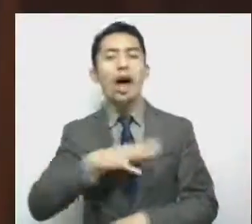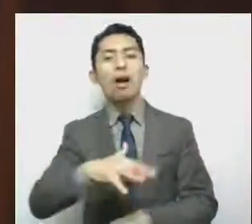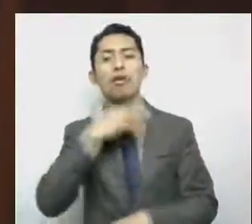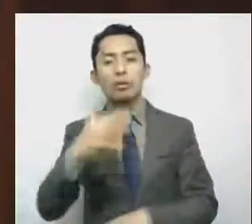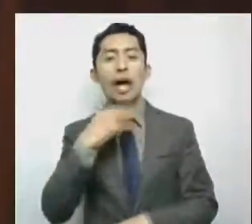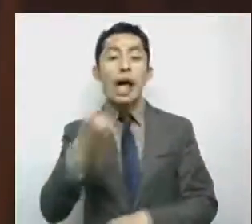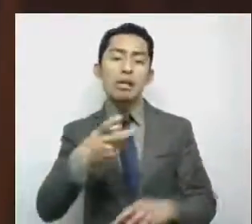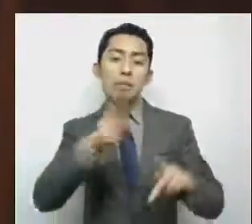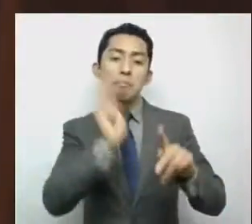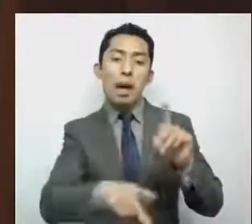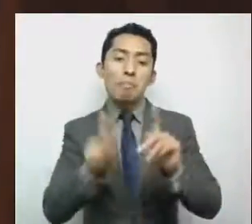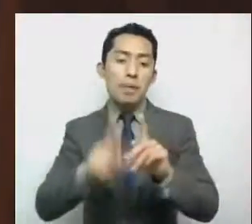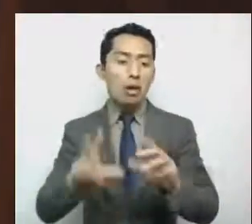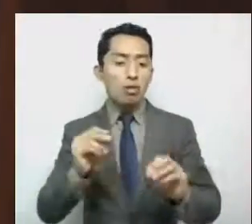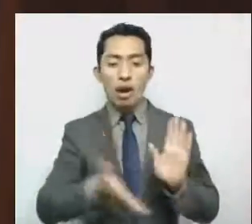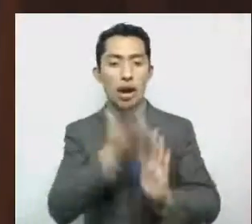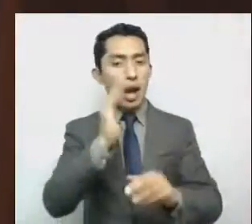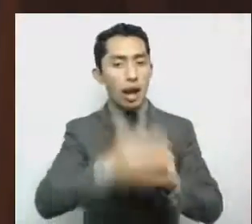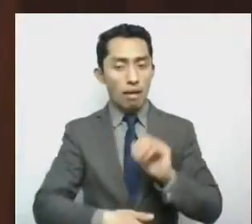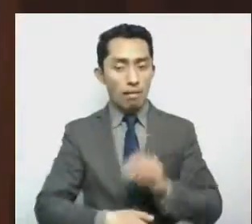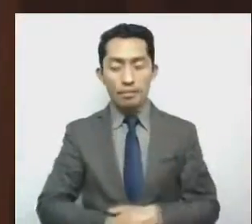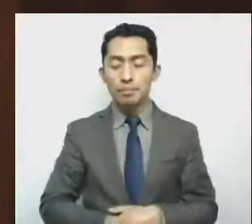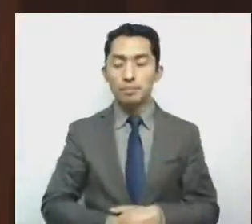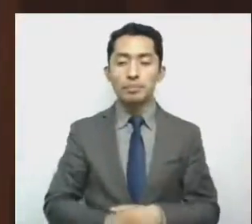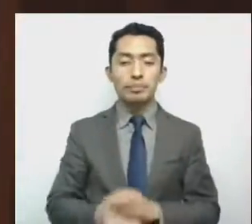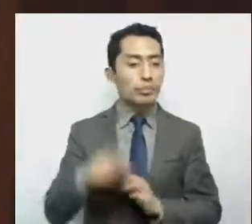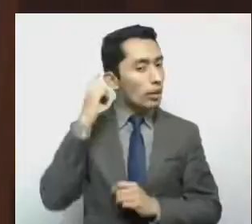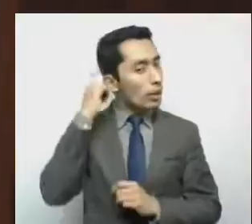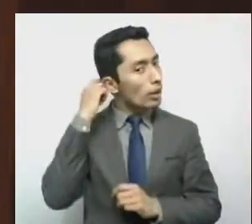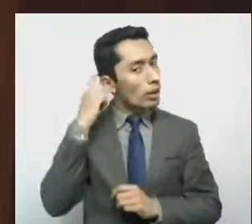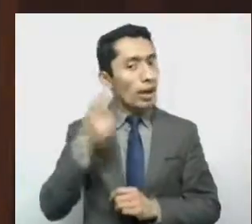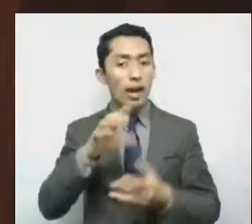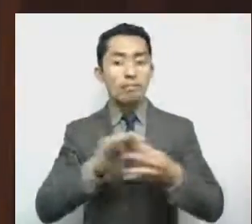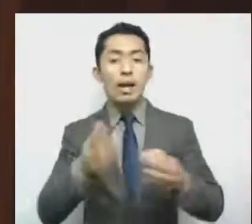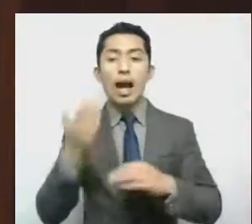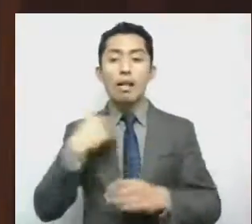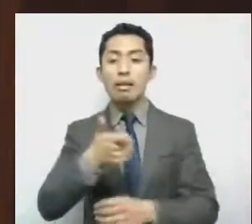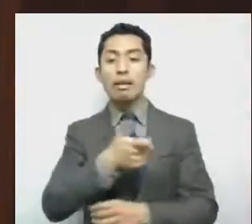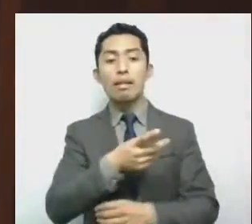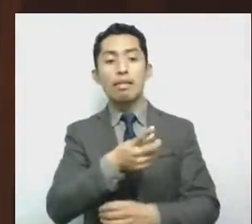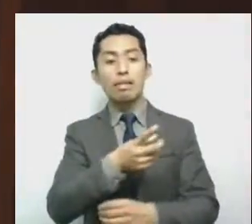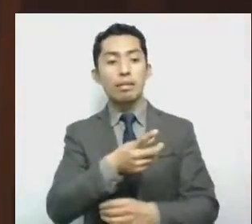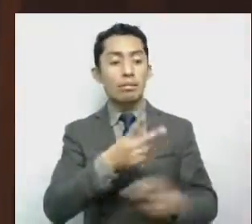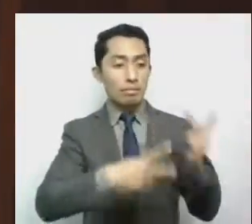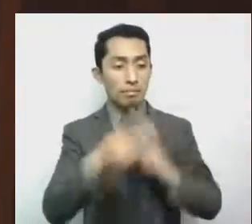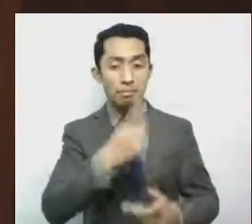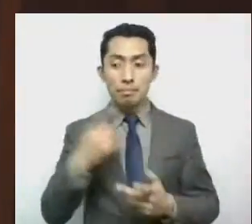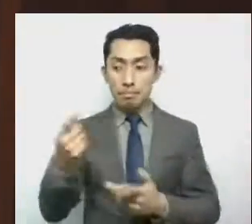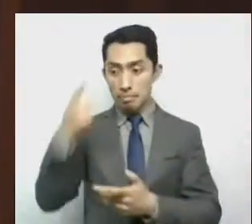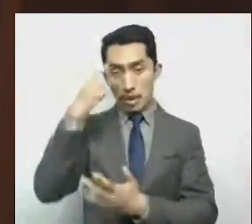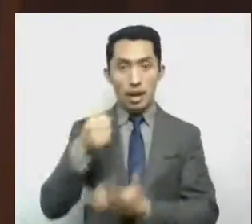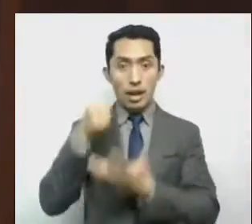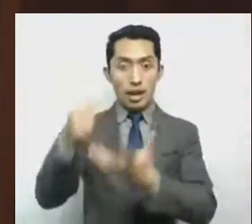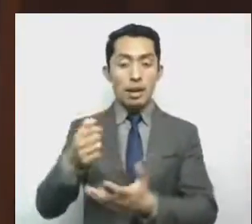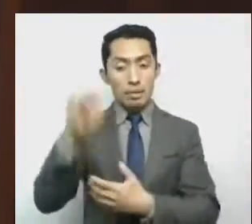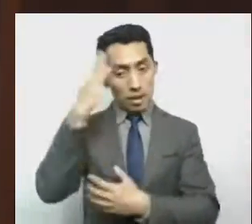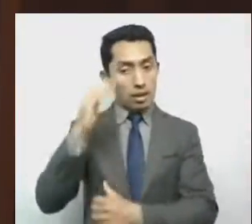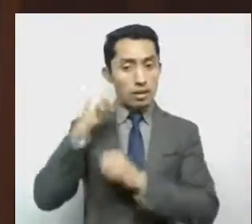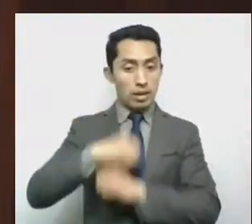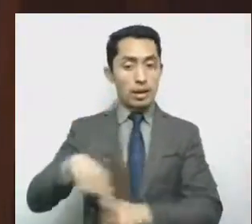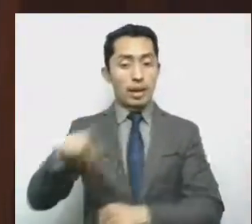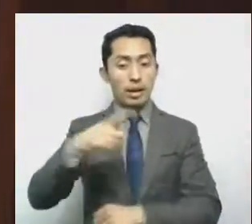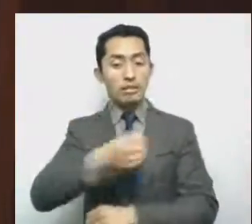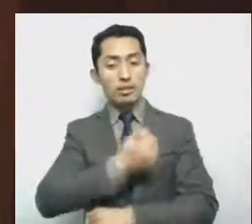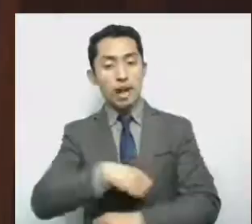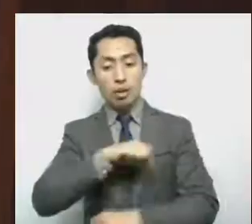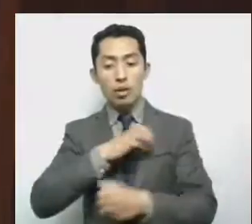Es importante señalar que el argumento, que los recursos de dicho endeudamiento serán destinados para que las autoridades de salud locales concluya